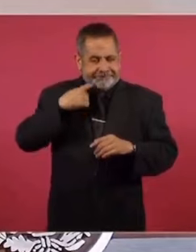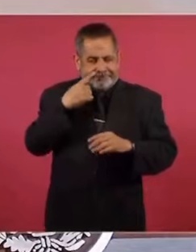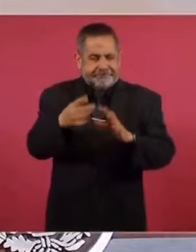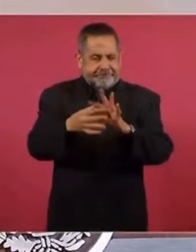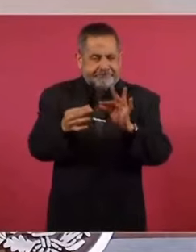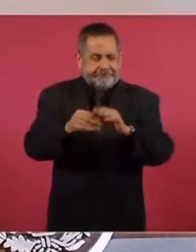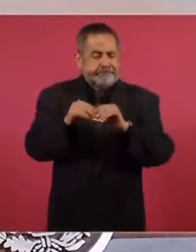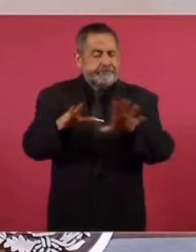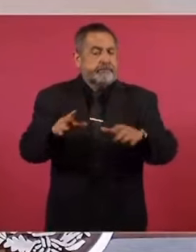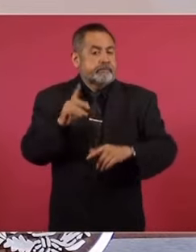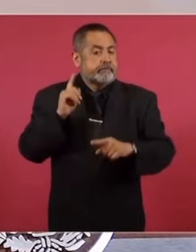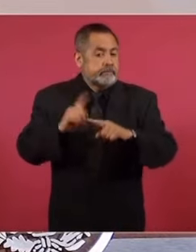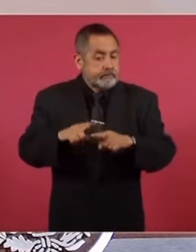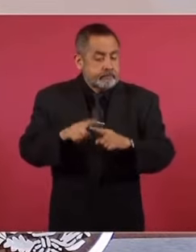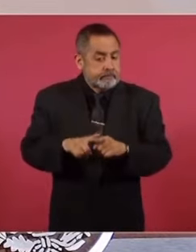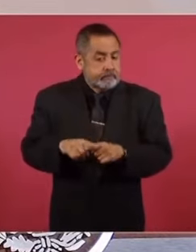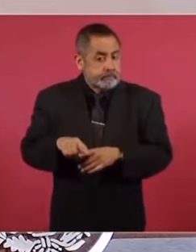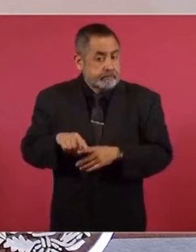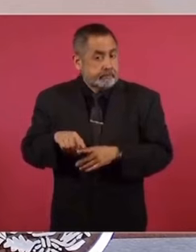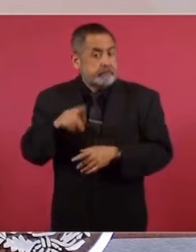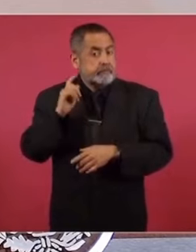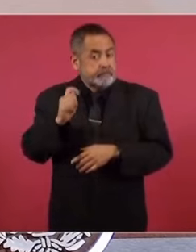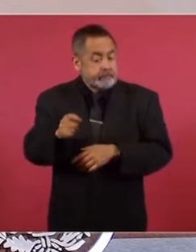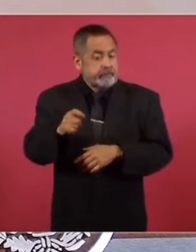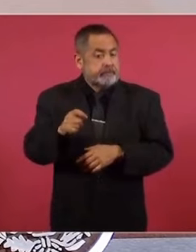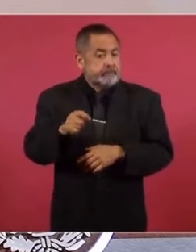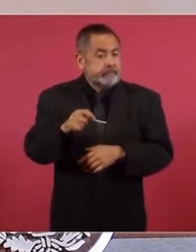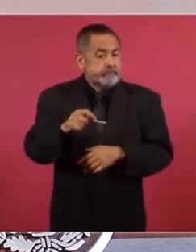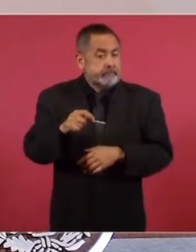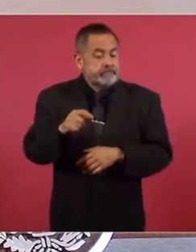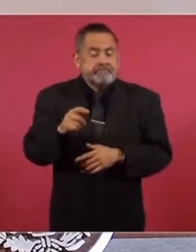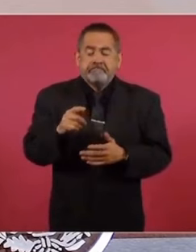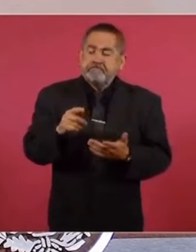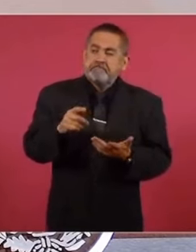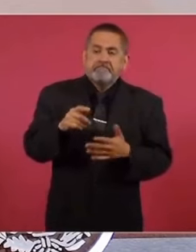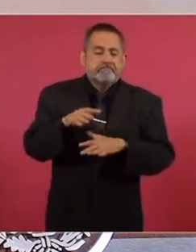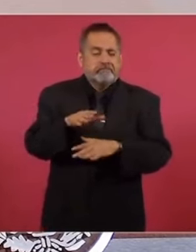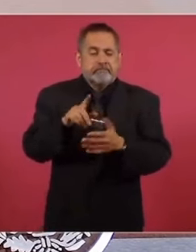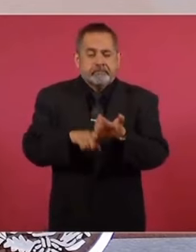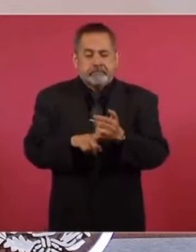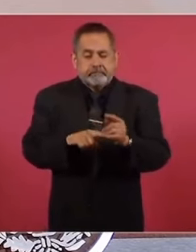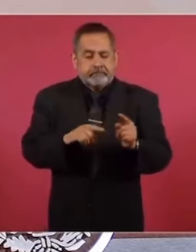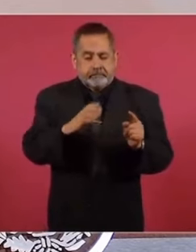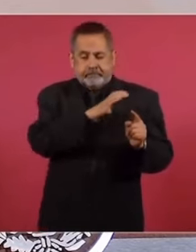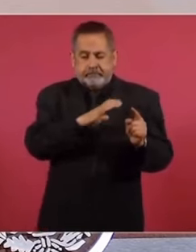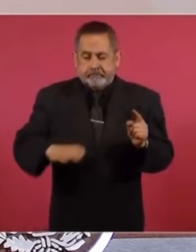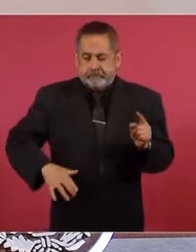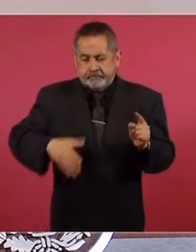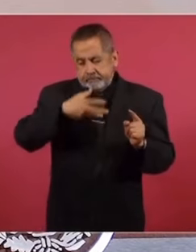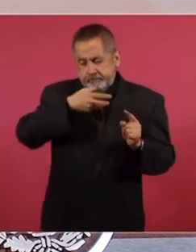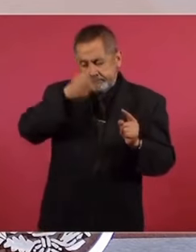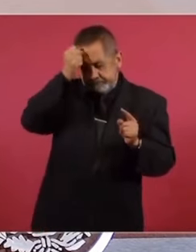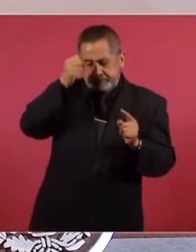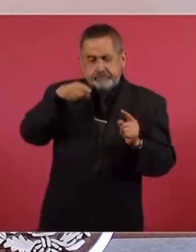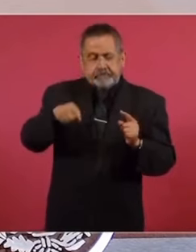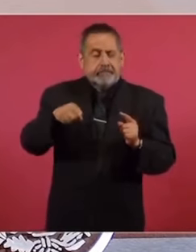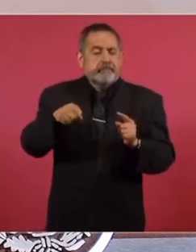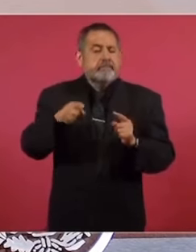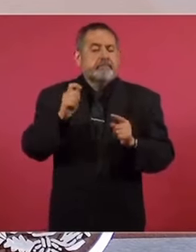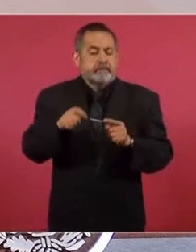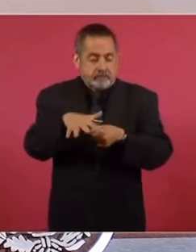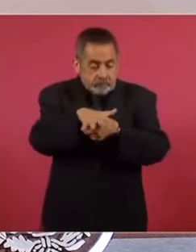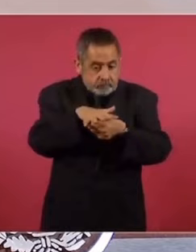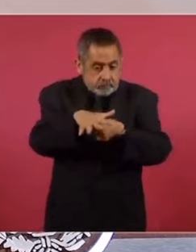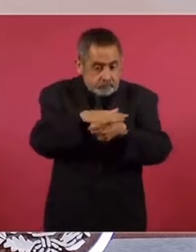informar, que la responsabilidad sobre los aspirantes a cargos de elección popular